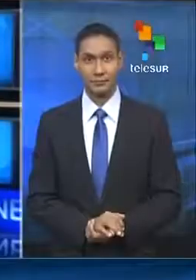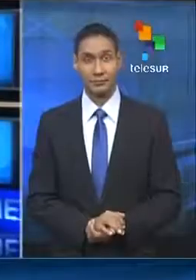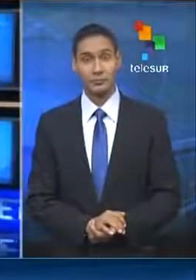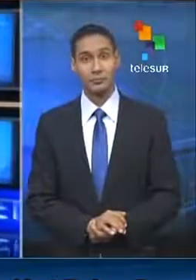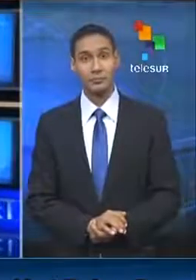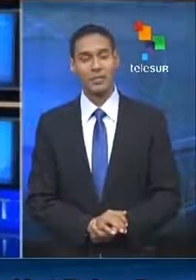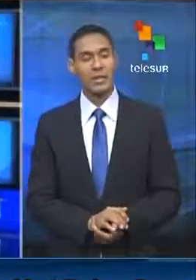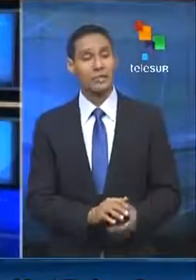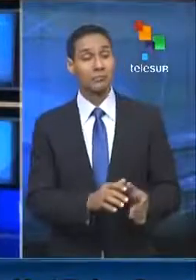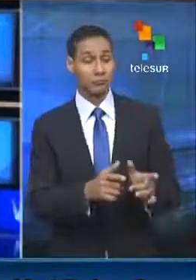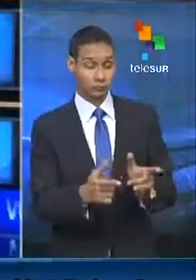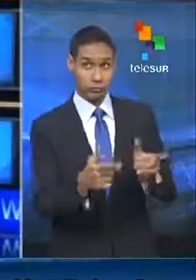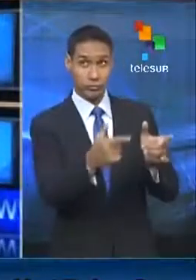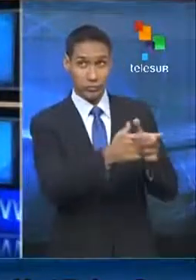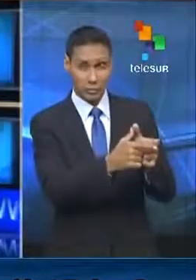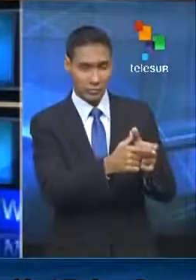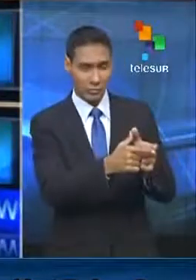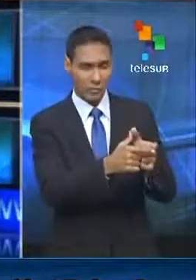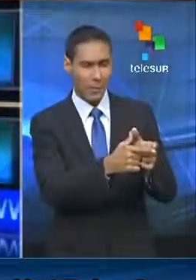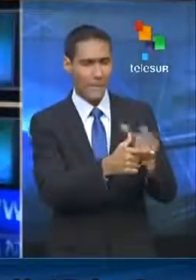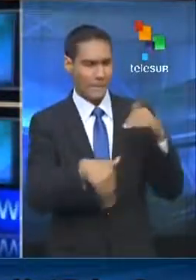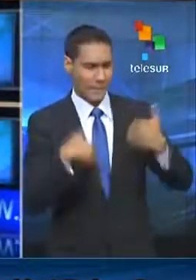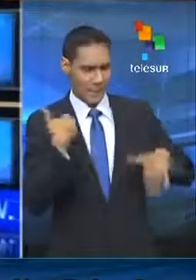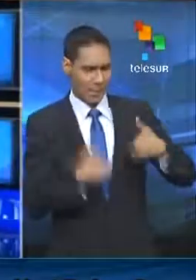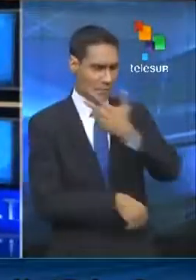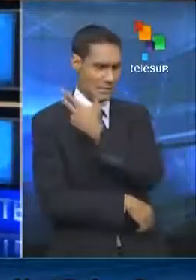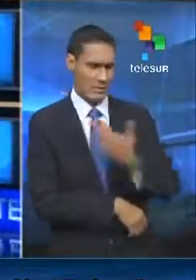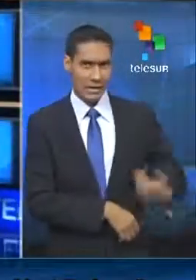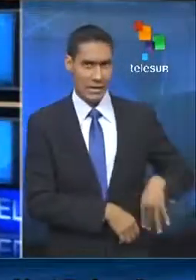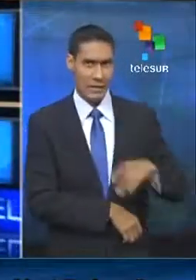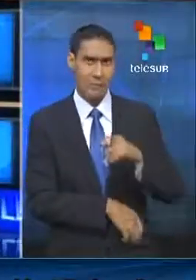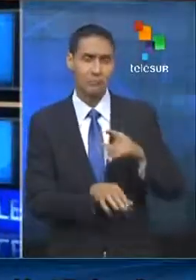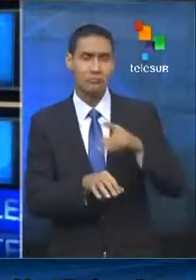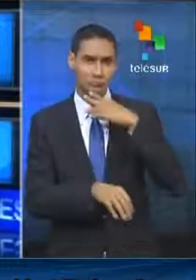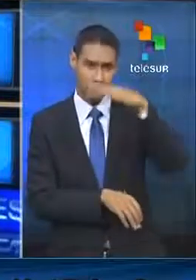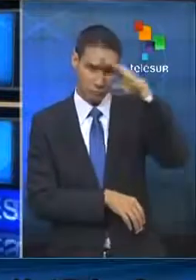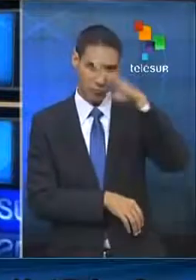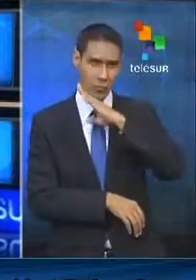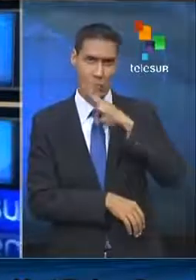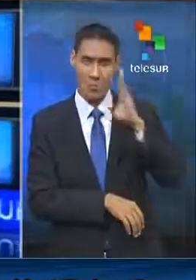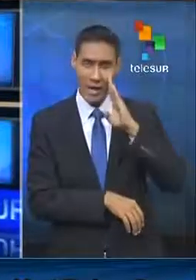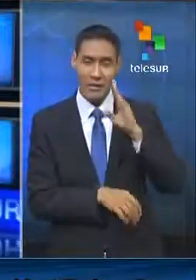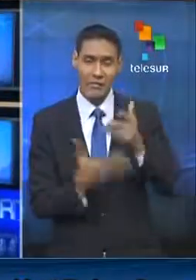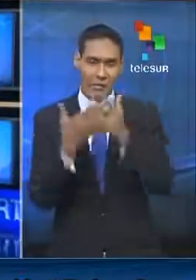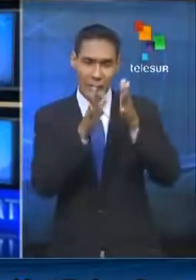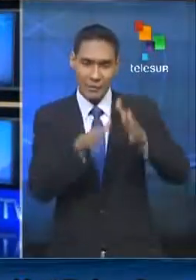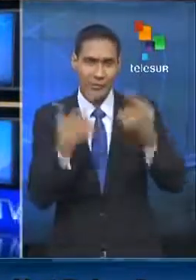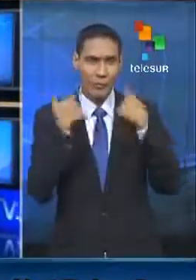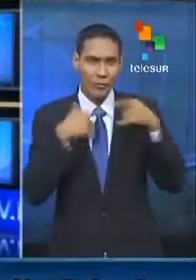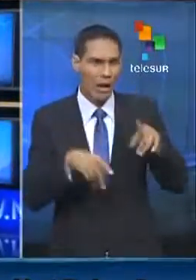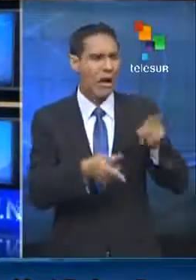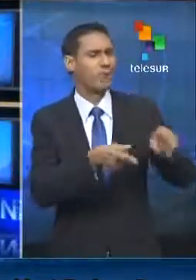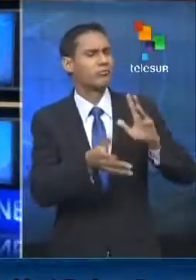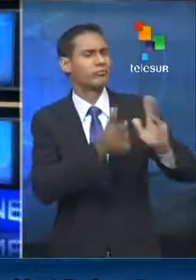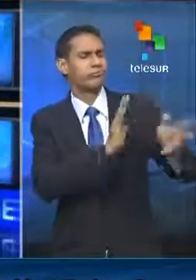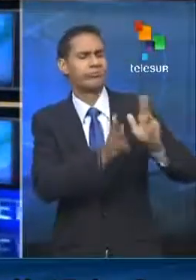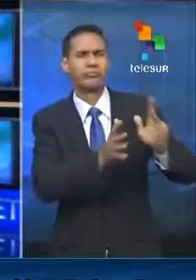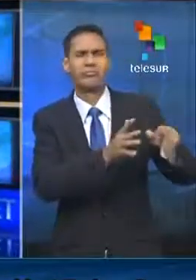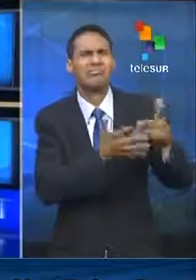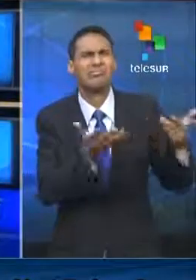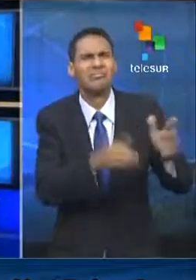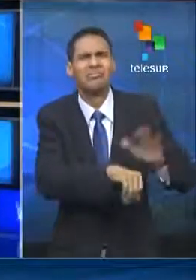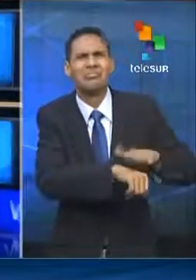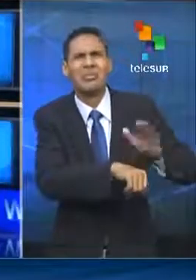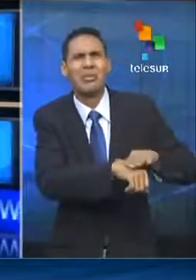Y tras reunirse el miércoles con el presidente mexicano Enrique Peña Nieto, los padres de los 43 normalistas de la rural Ayotzinapa, desaparecidos hace